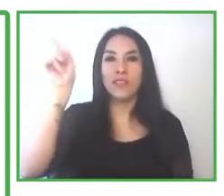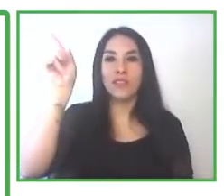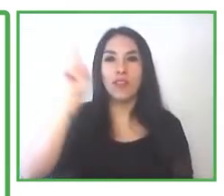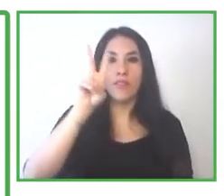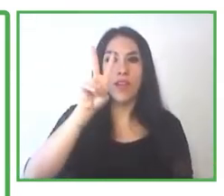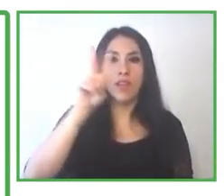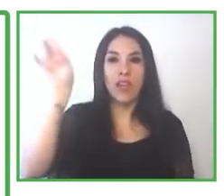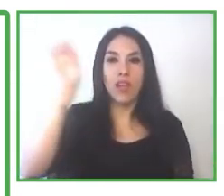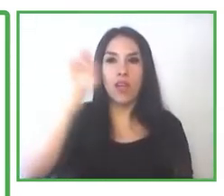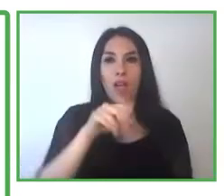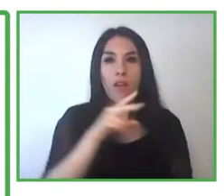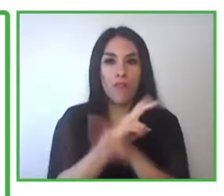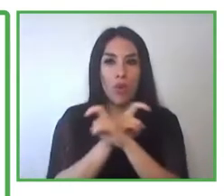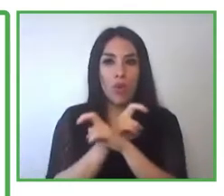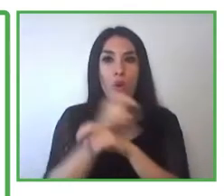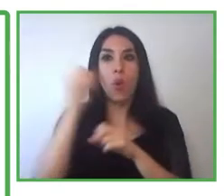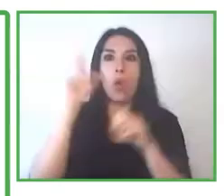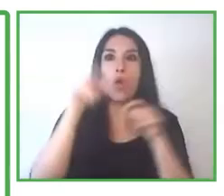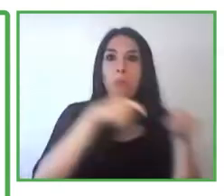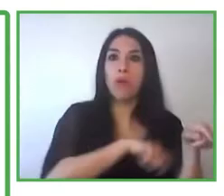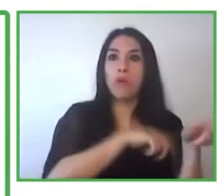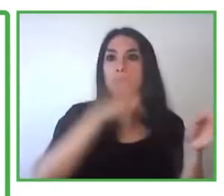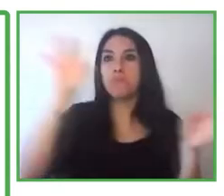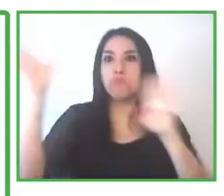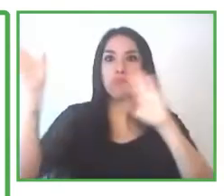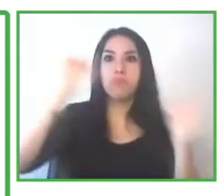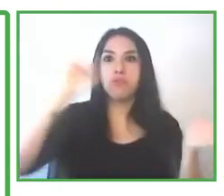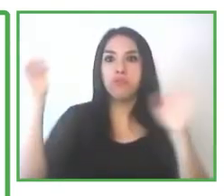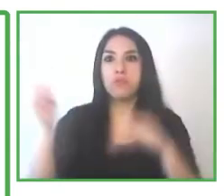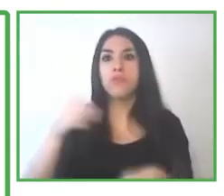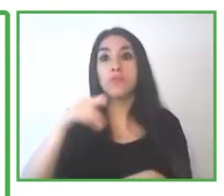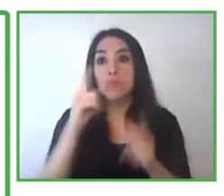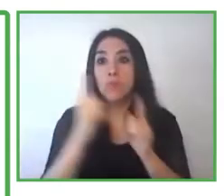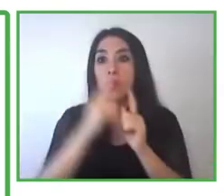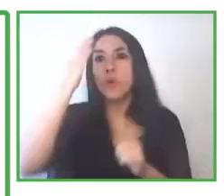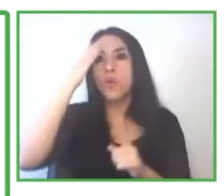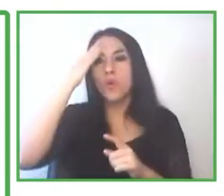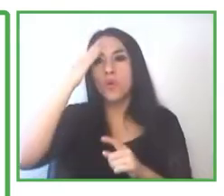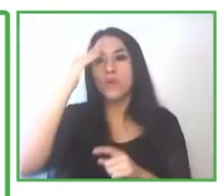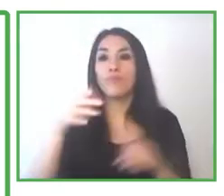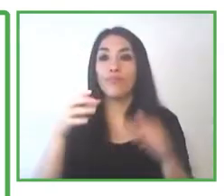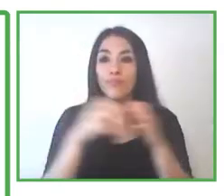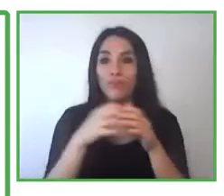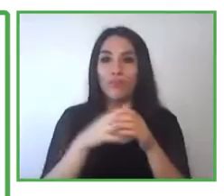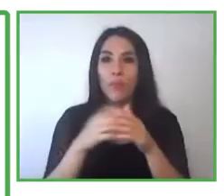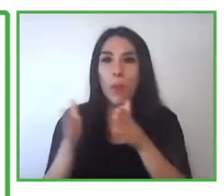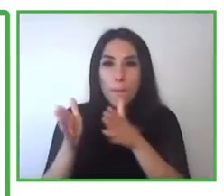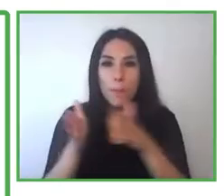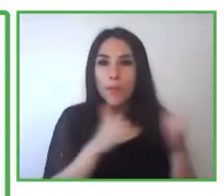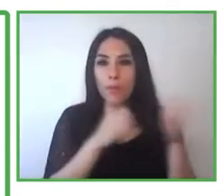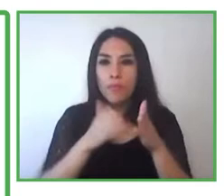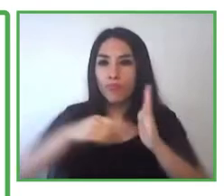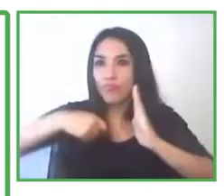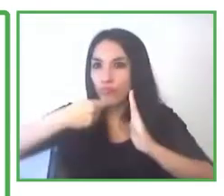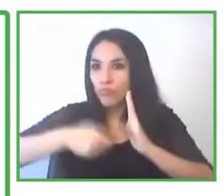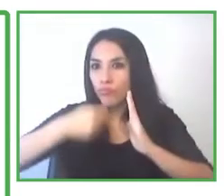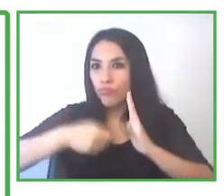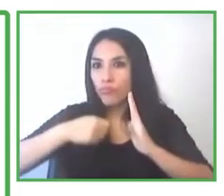de Impact Transfer ha hecho sus mejores esfuerzos para desarrollar un programa exitoso a pesar de la distancia.